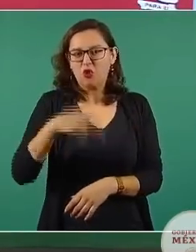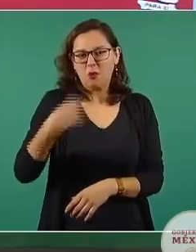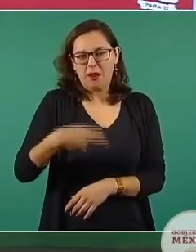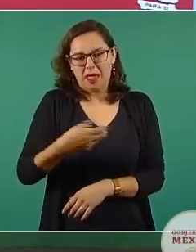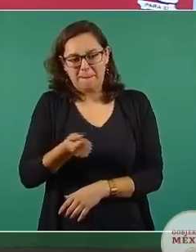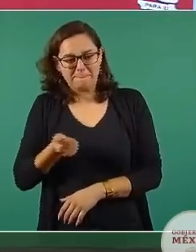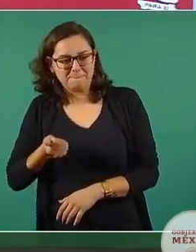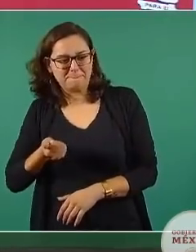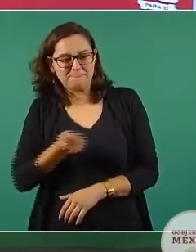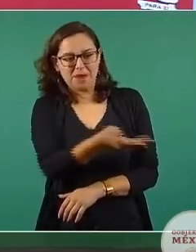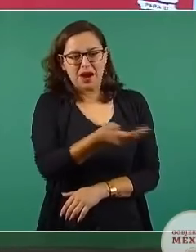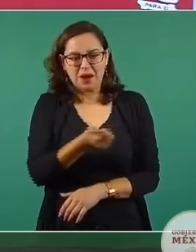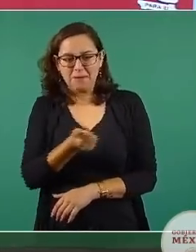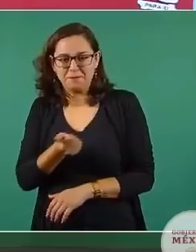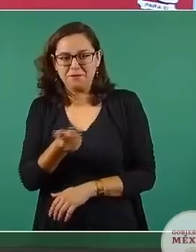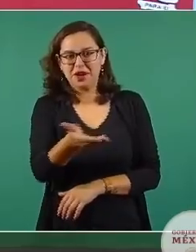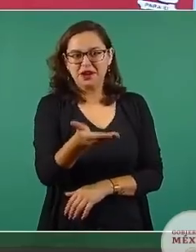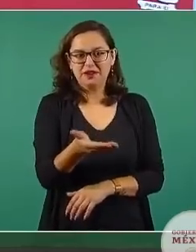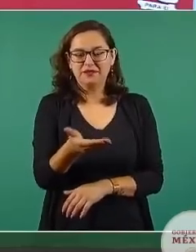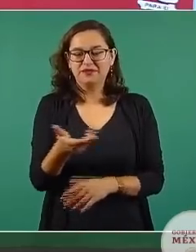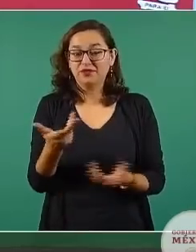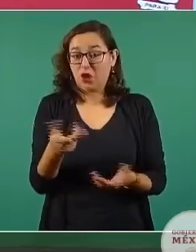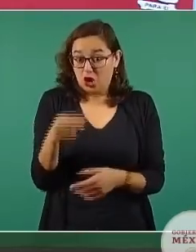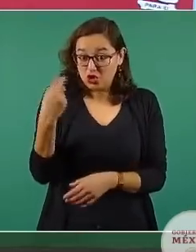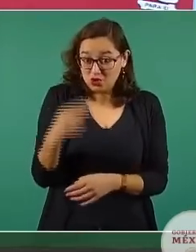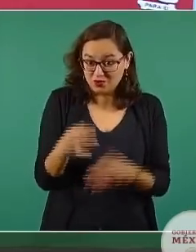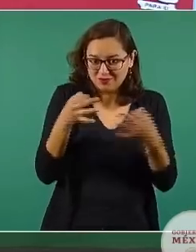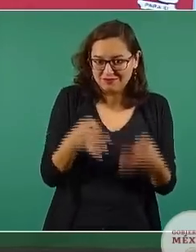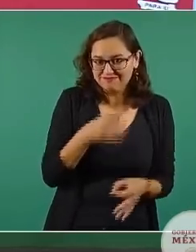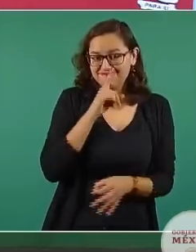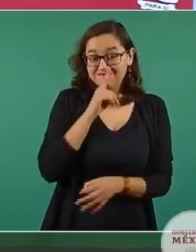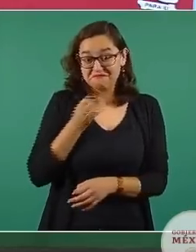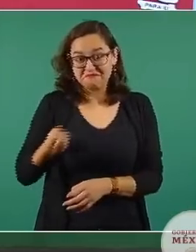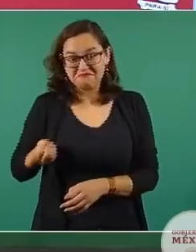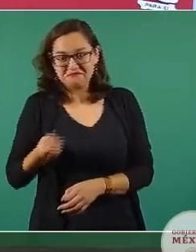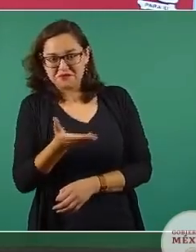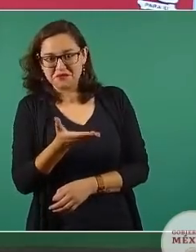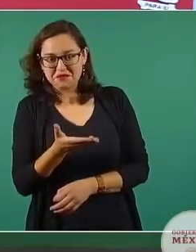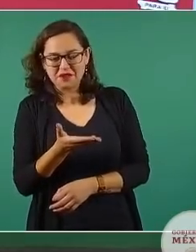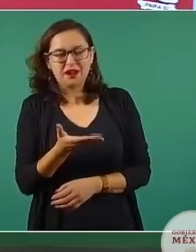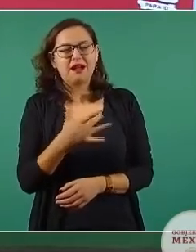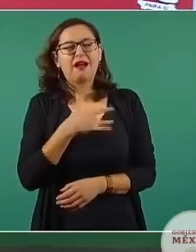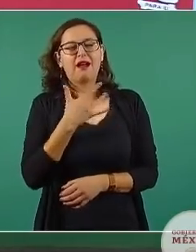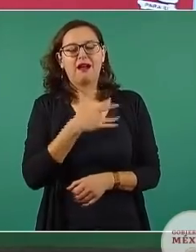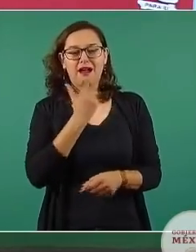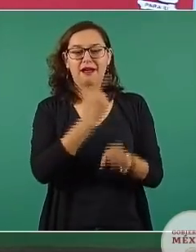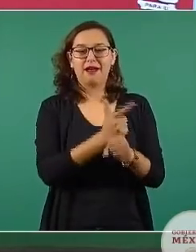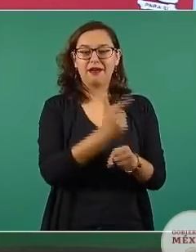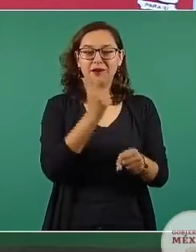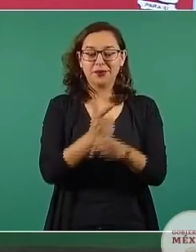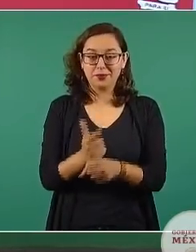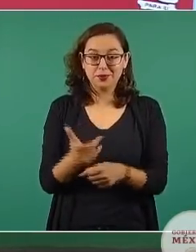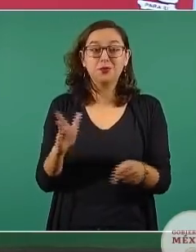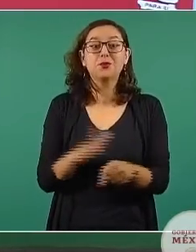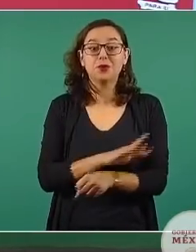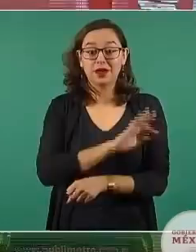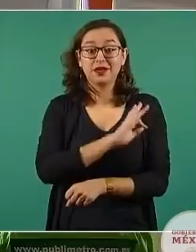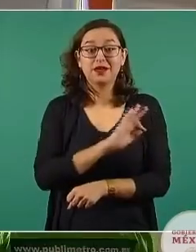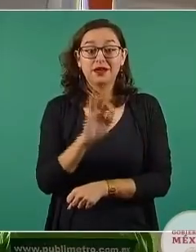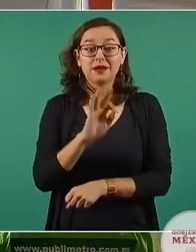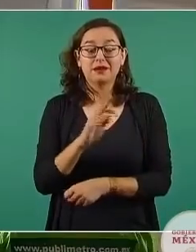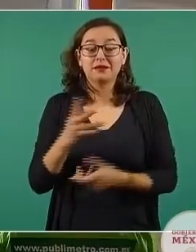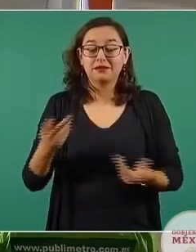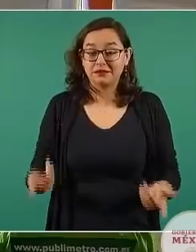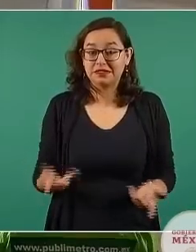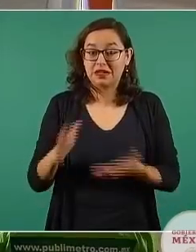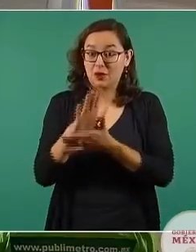apodos y por ellos se les conoce, pero que al leerlo te da una idea muy, muy, muy exacta de que la independencia fue un fenómeno de guerra